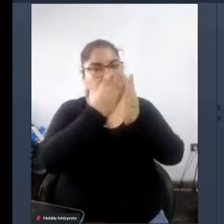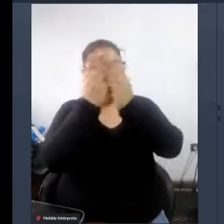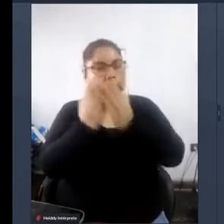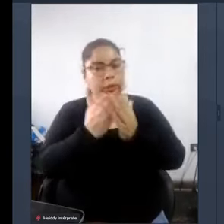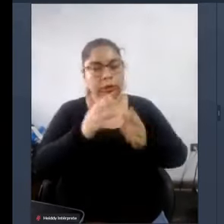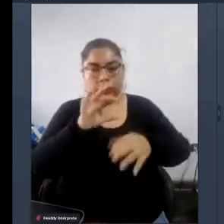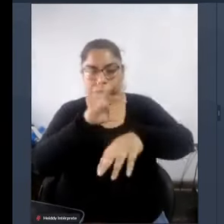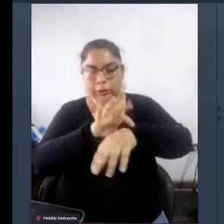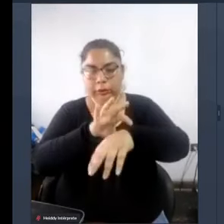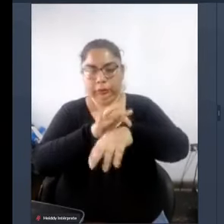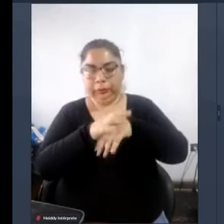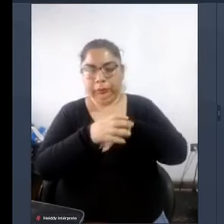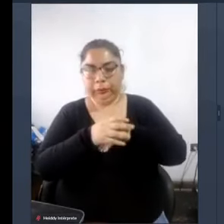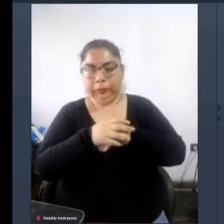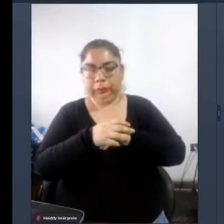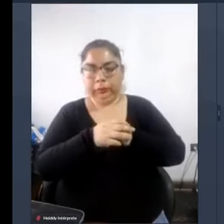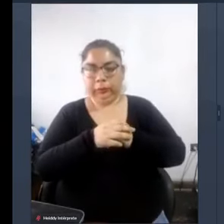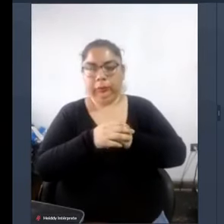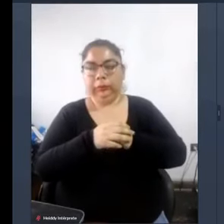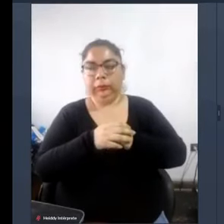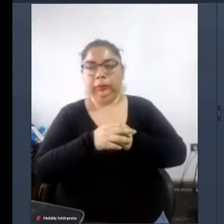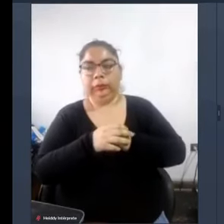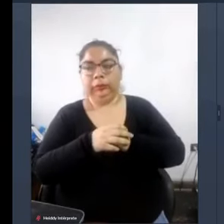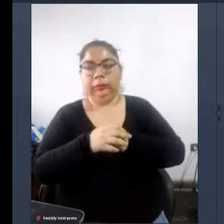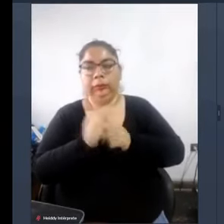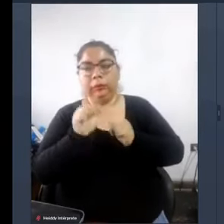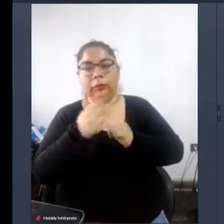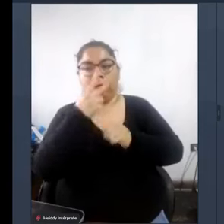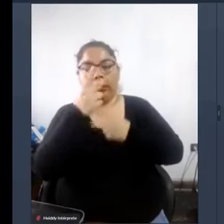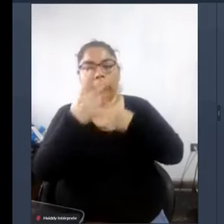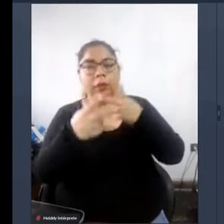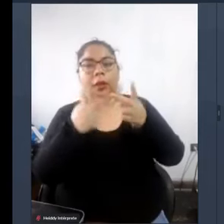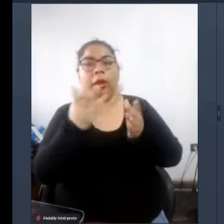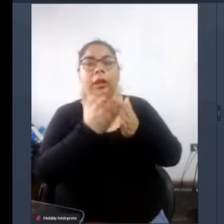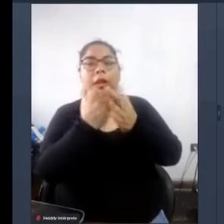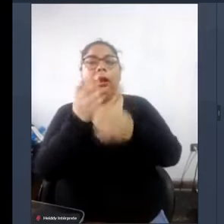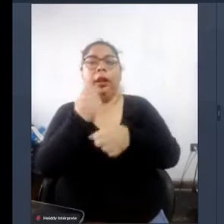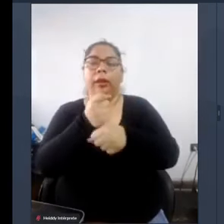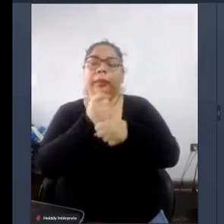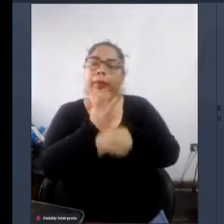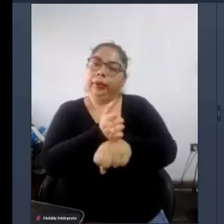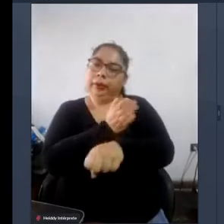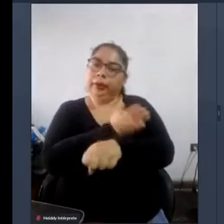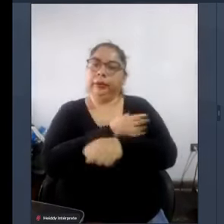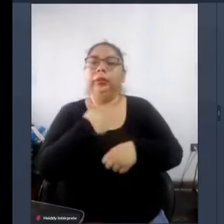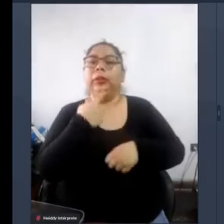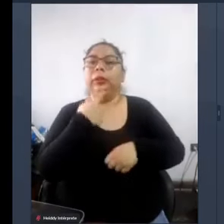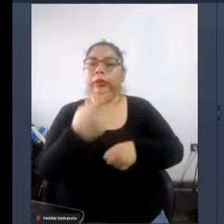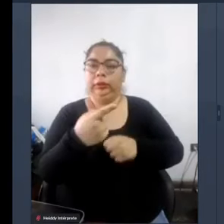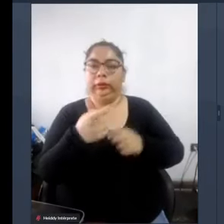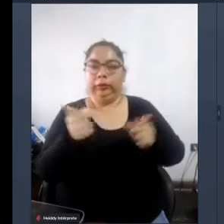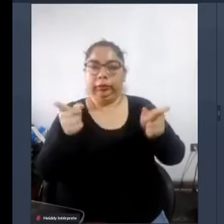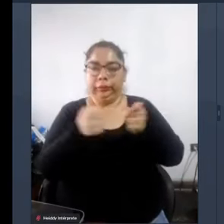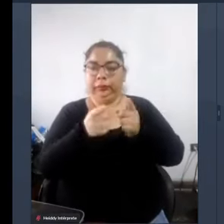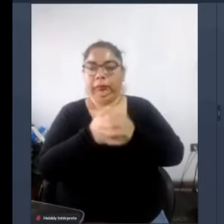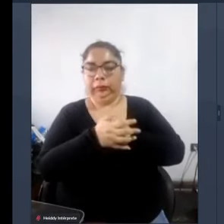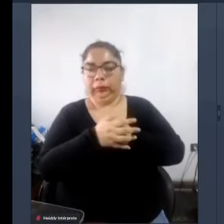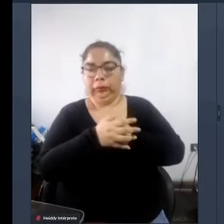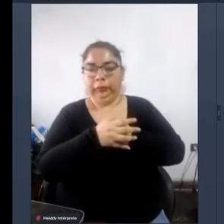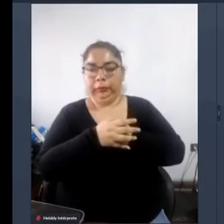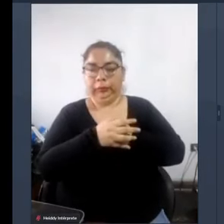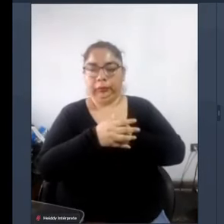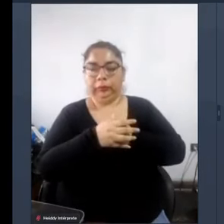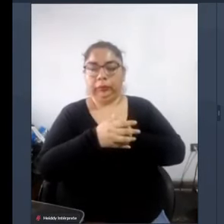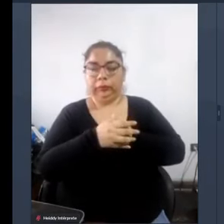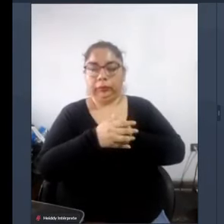si antes no accedieron al empleo entonces aquí es donde quiero comentar lo siguiente y quiero que